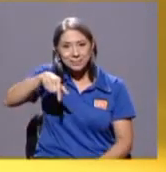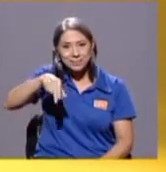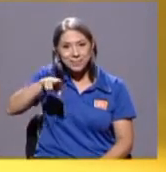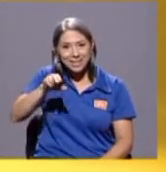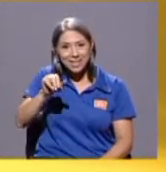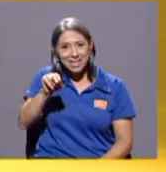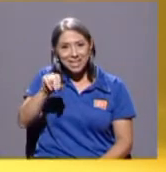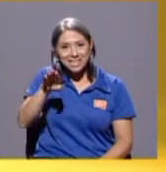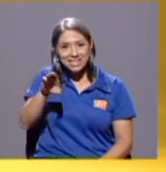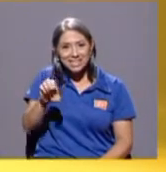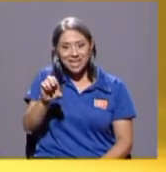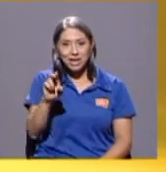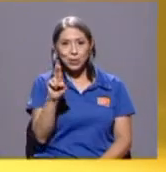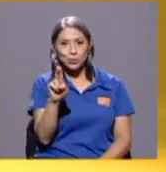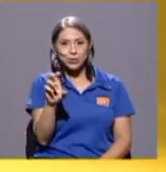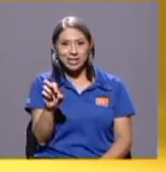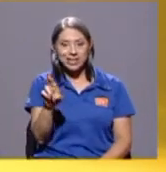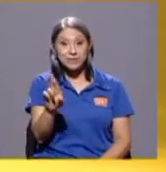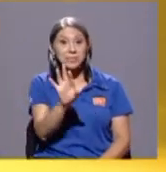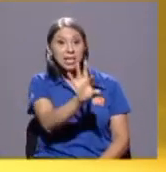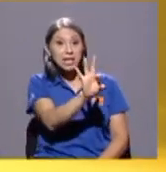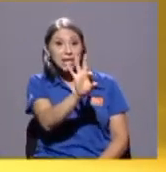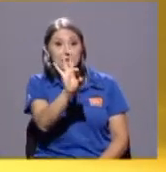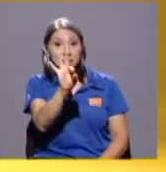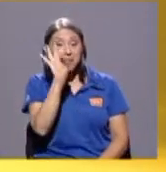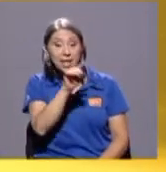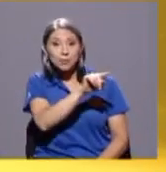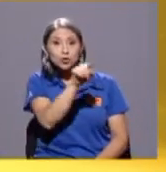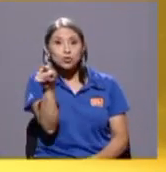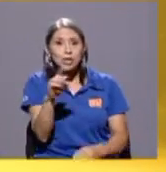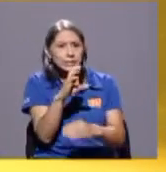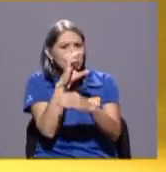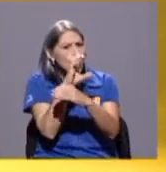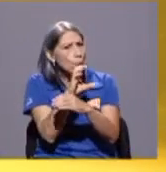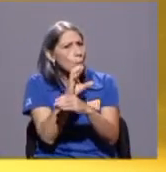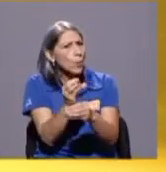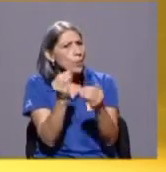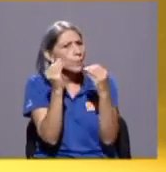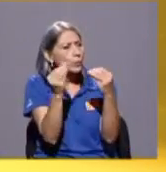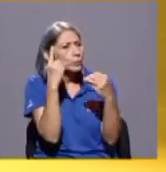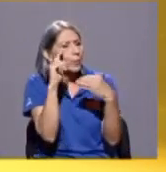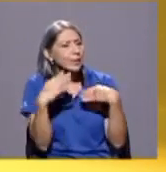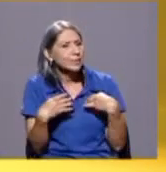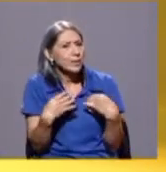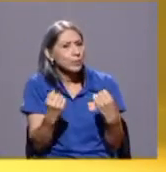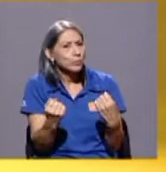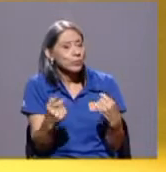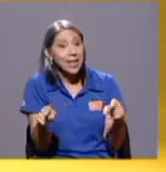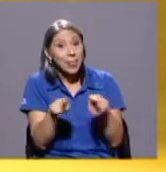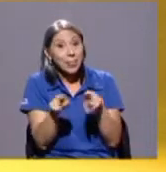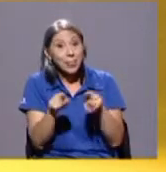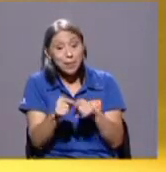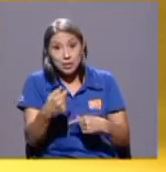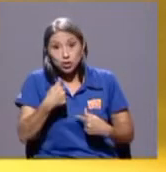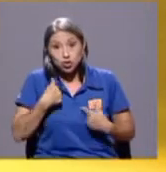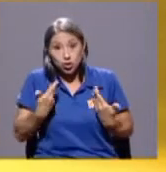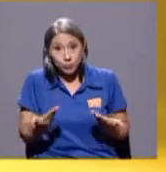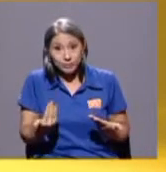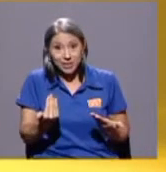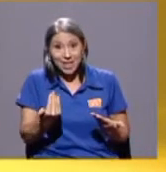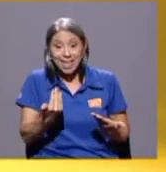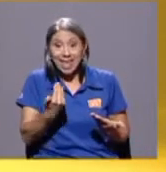invitamos a mantener todas las medidas de seguridad, incluso yo que tengo aquí en mi mano la